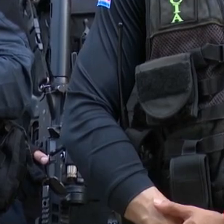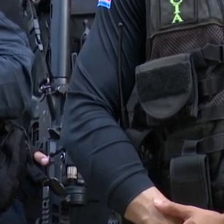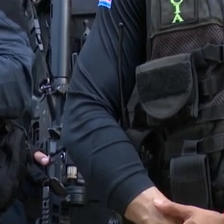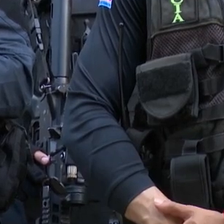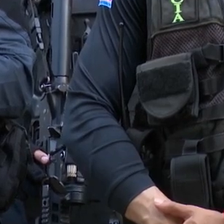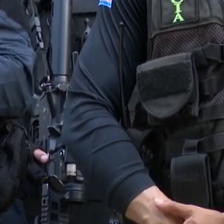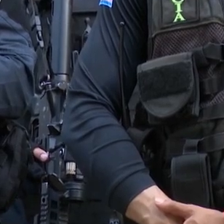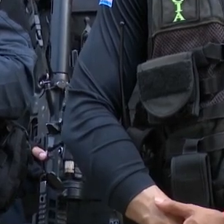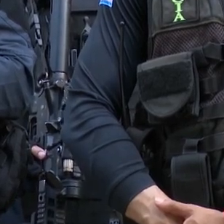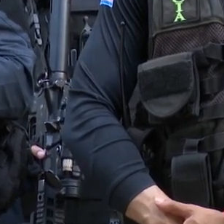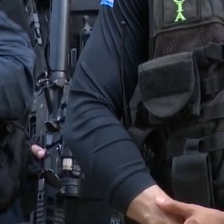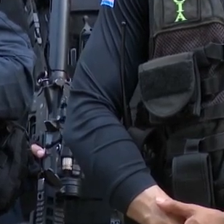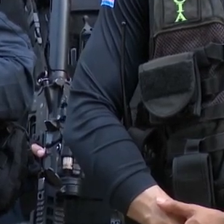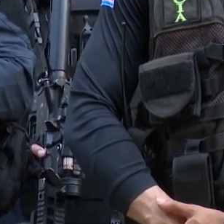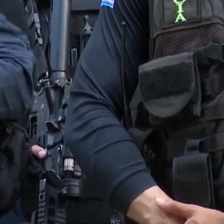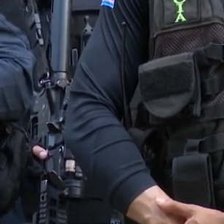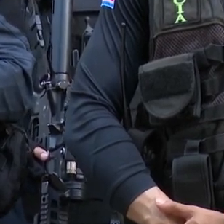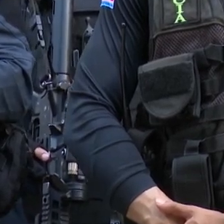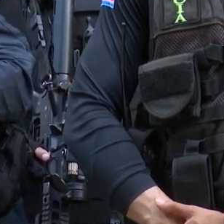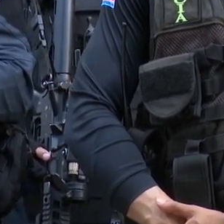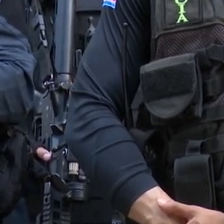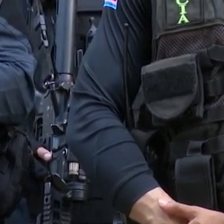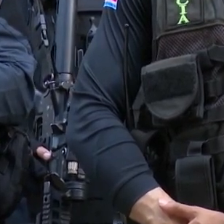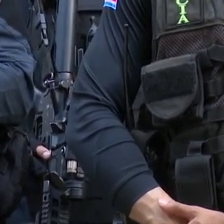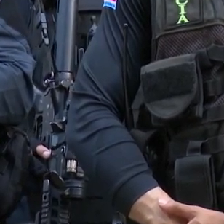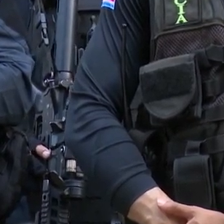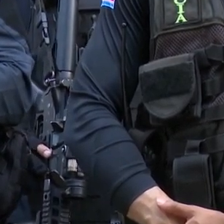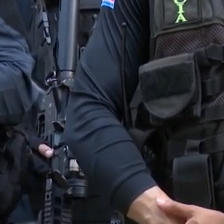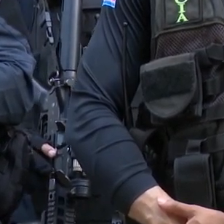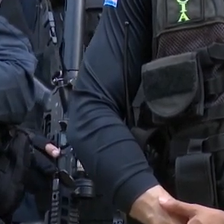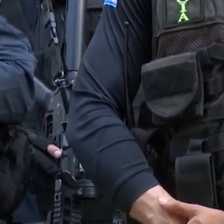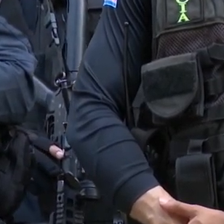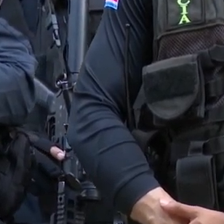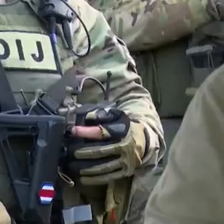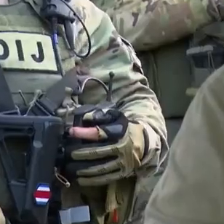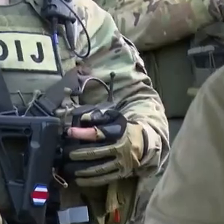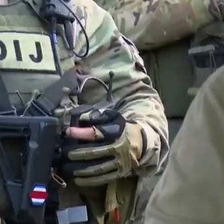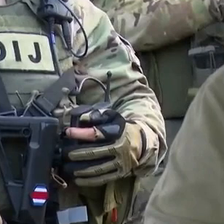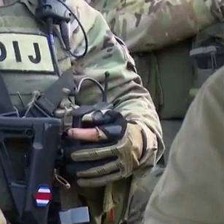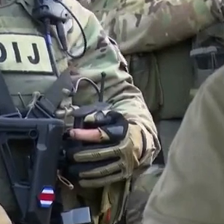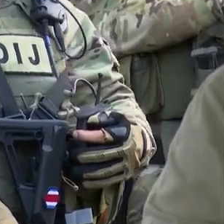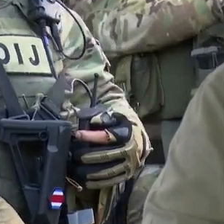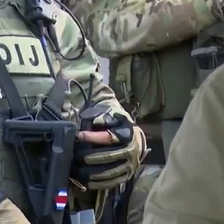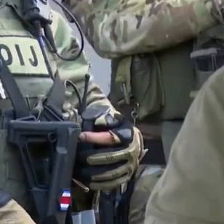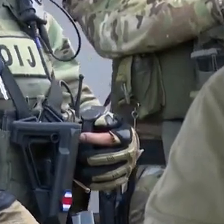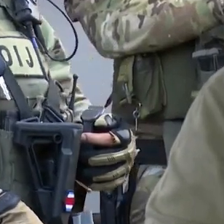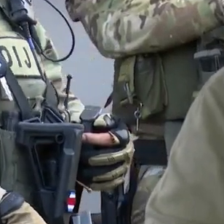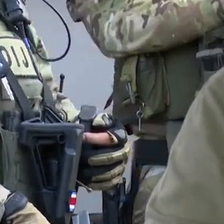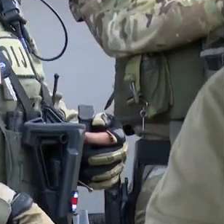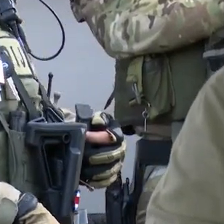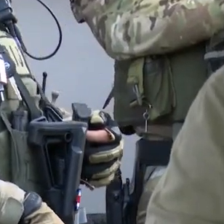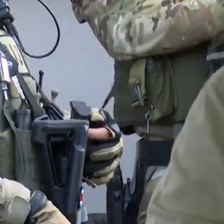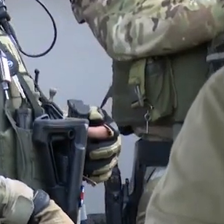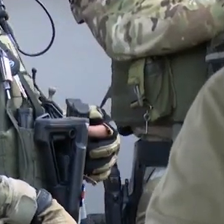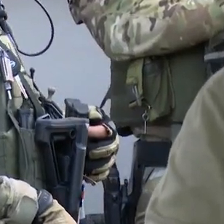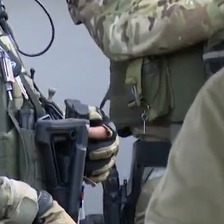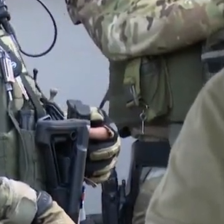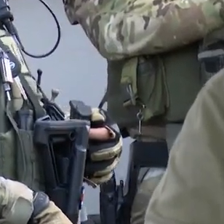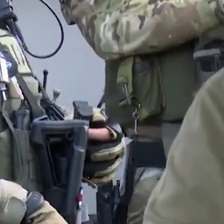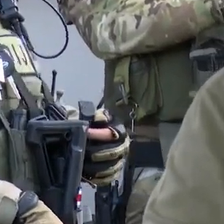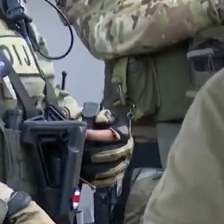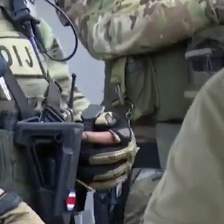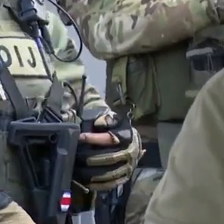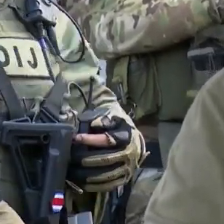las áreas más críticas de actividad criminal. Ya se ha desarrollado un mega operativo y para la próxima